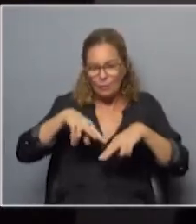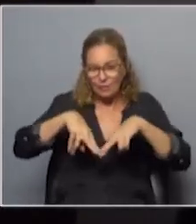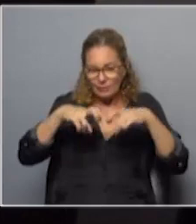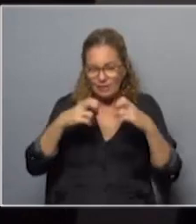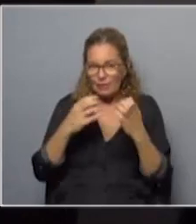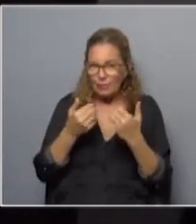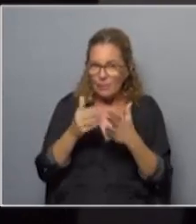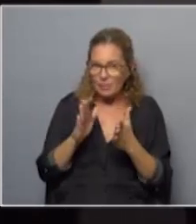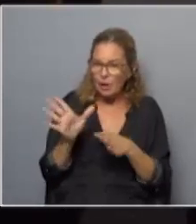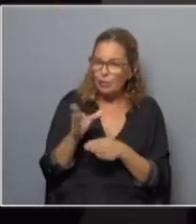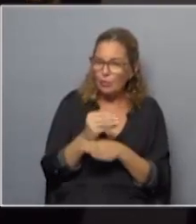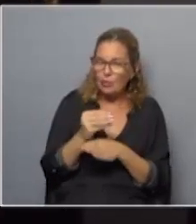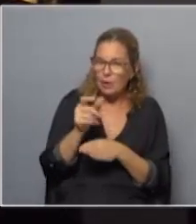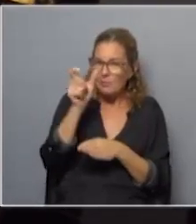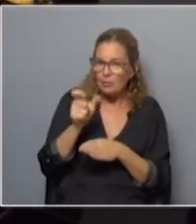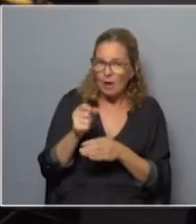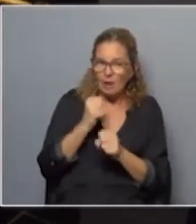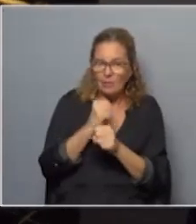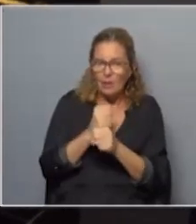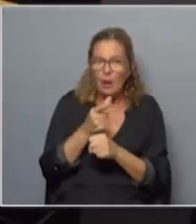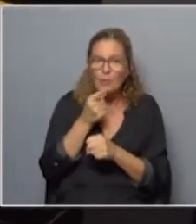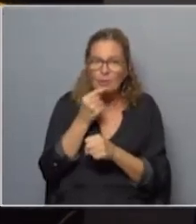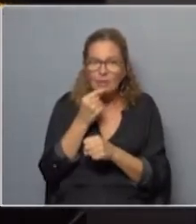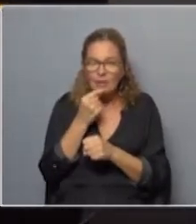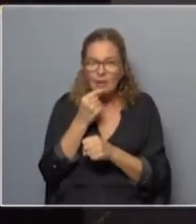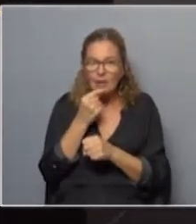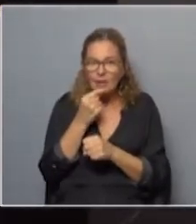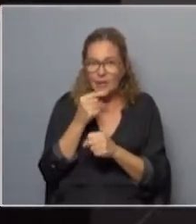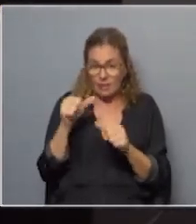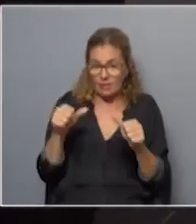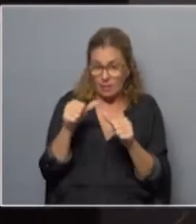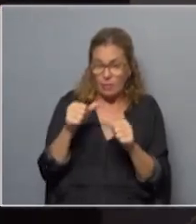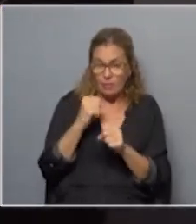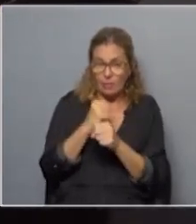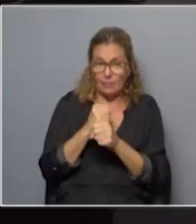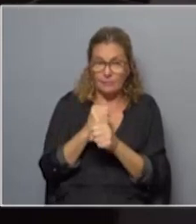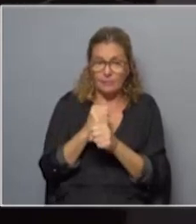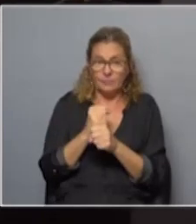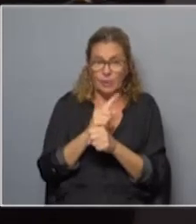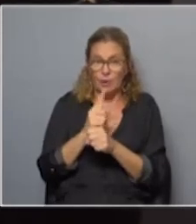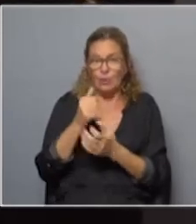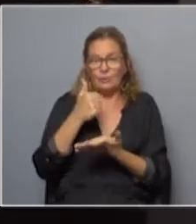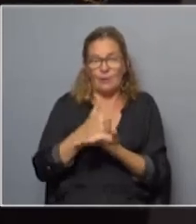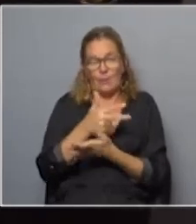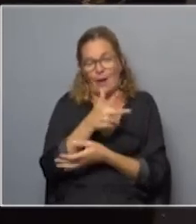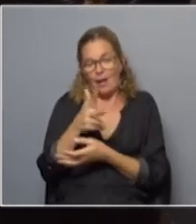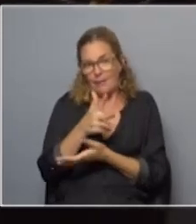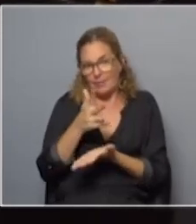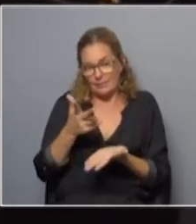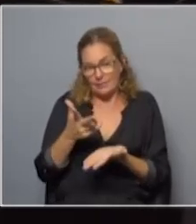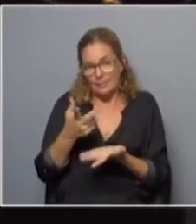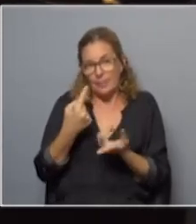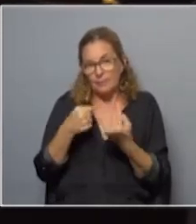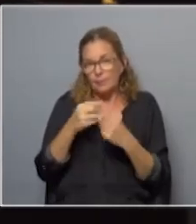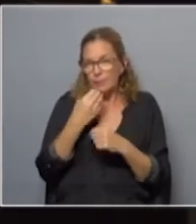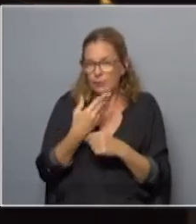a todos los funcionarios policiales que actuaron lamentablemente no estaban las cámaras pero